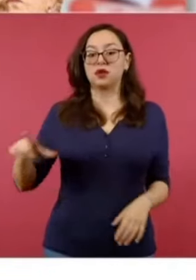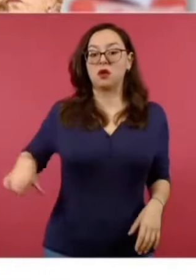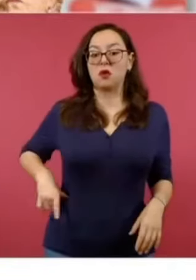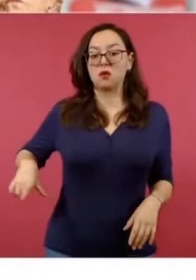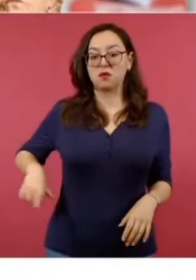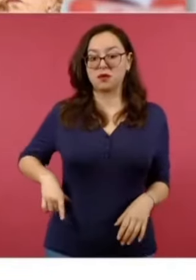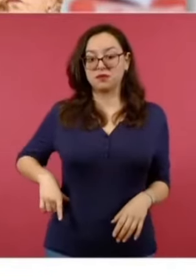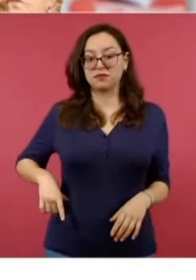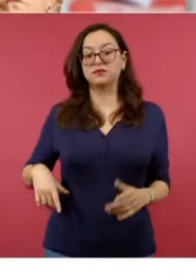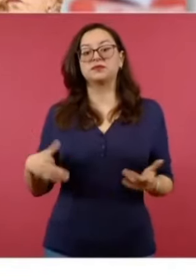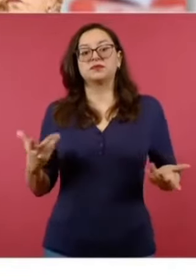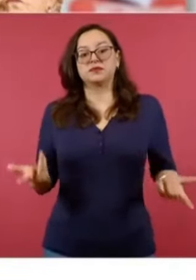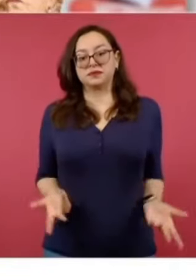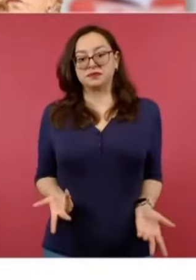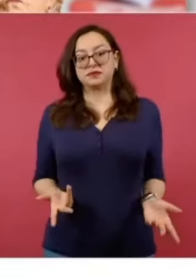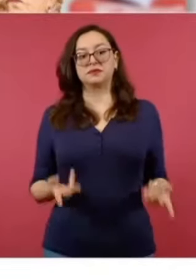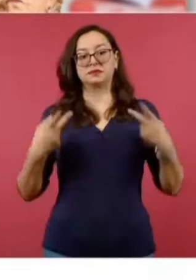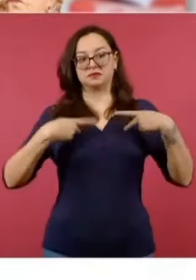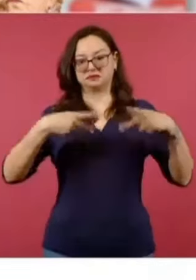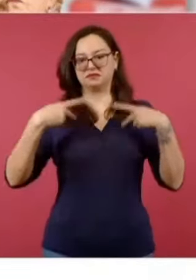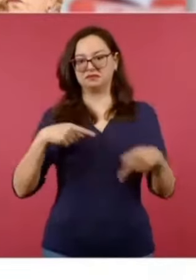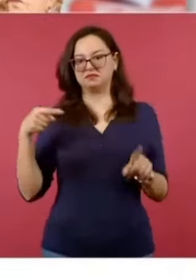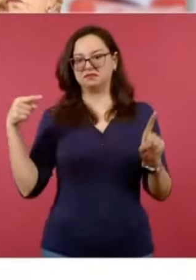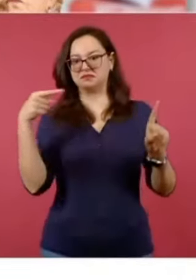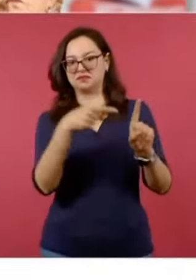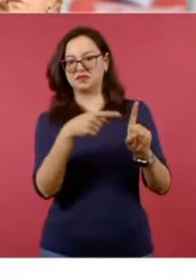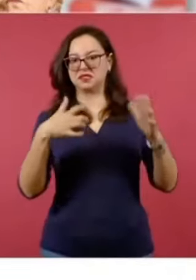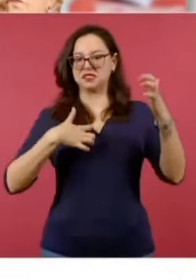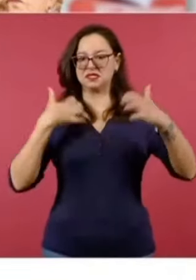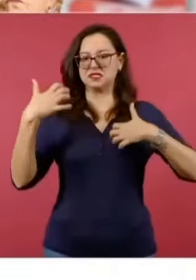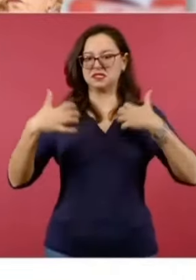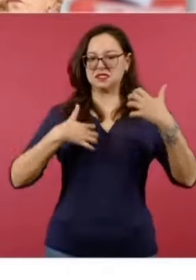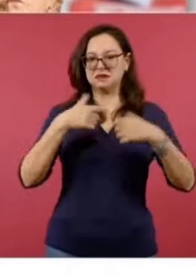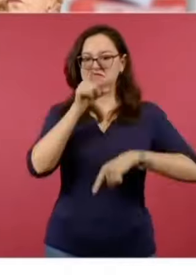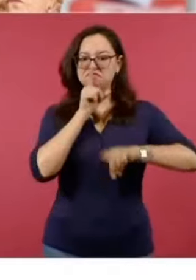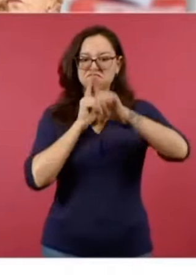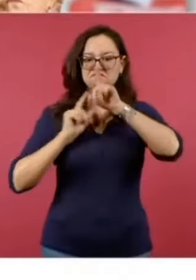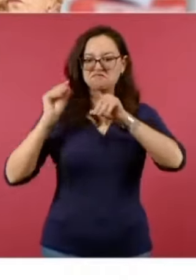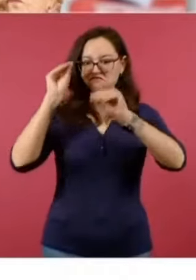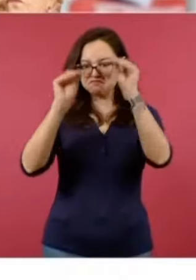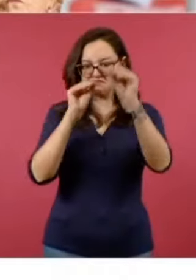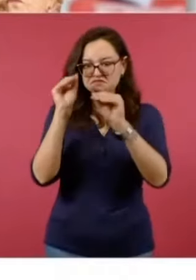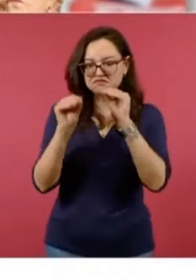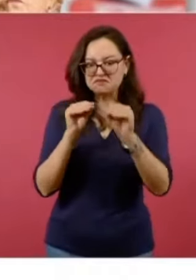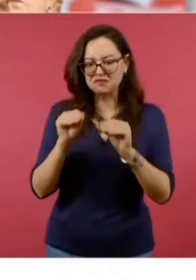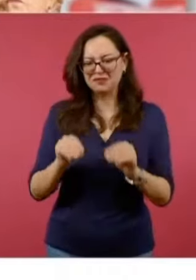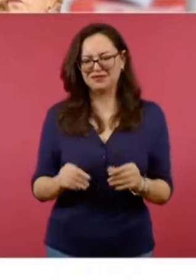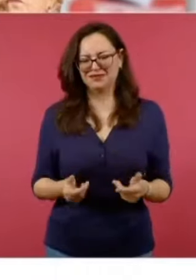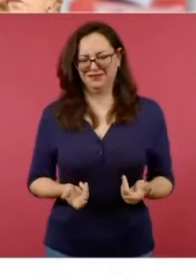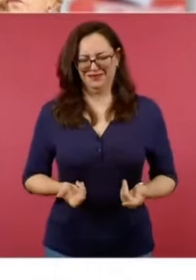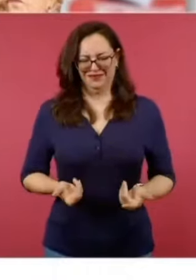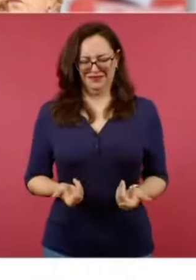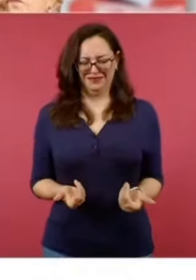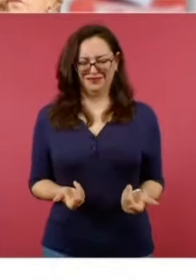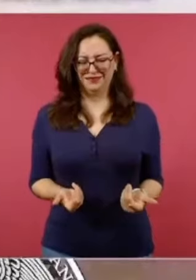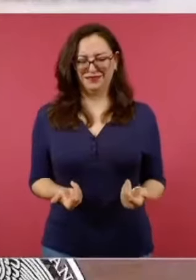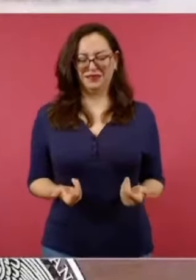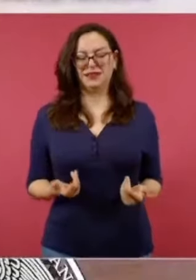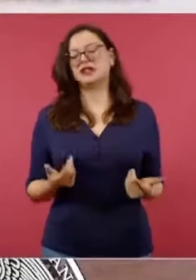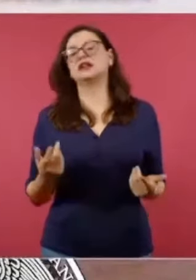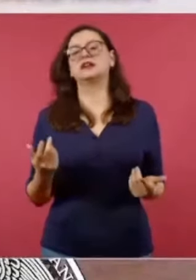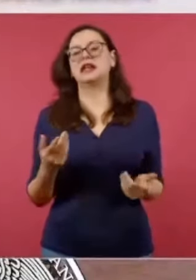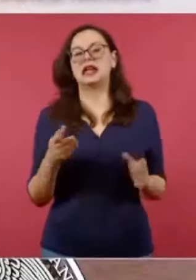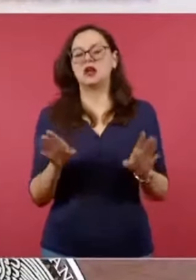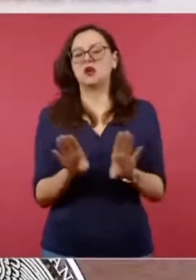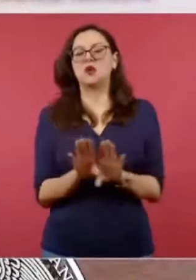de enojo de quien lo suscribe y la mala leche para publicar mentiras. Vamos a ver qué dijo esta cuenta,